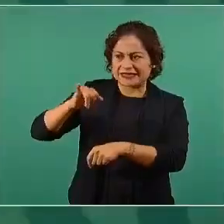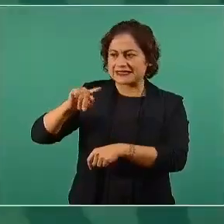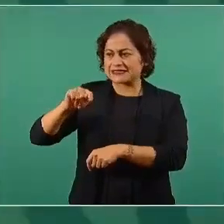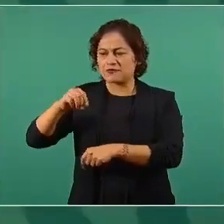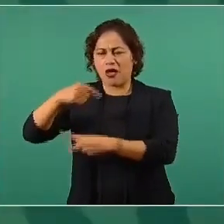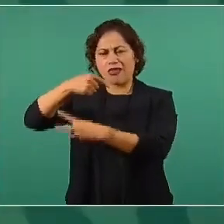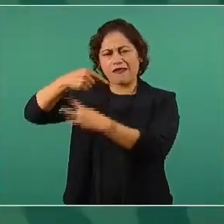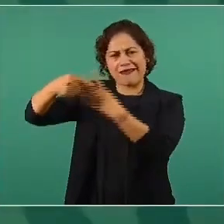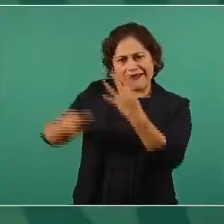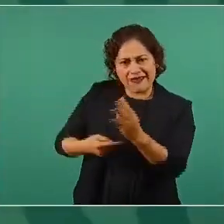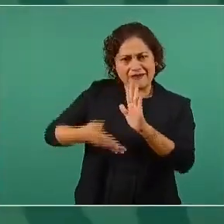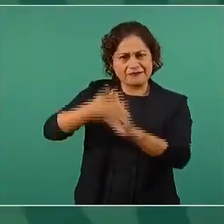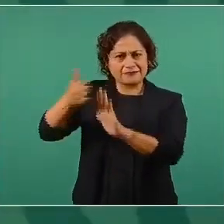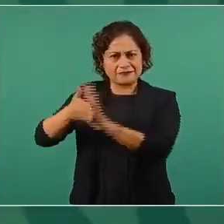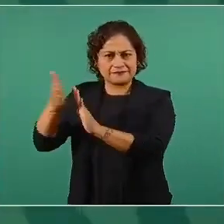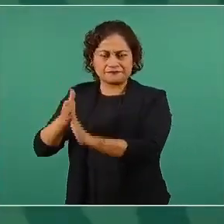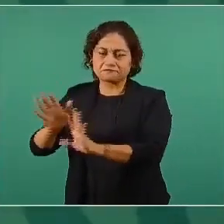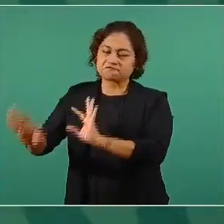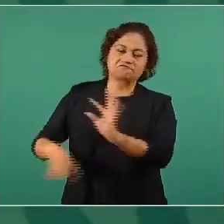Y se unieron todos.